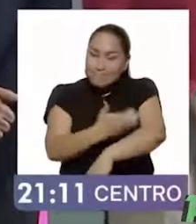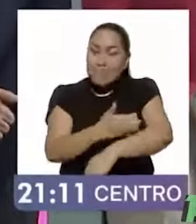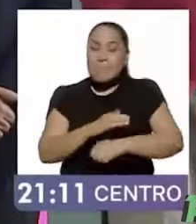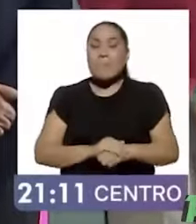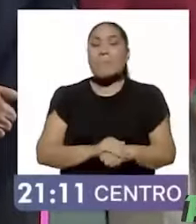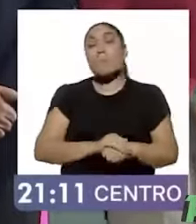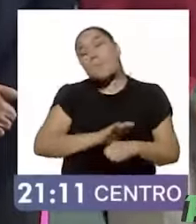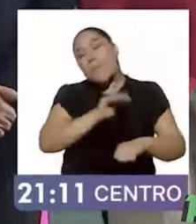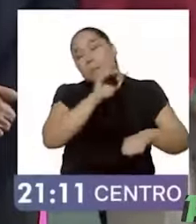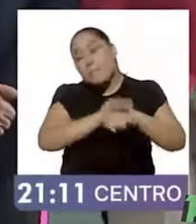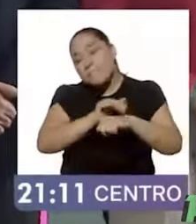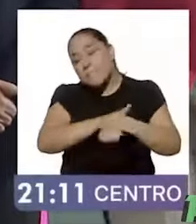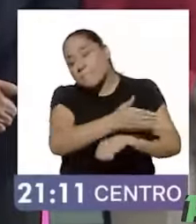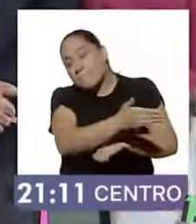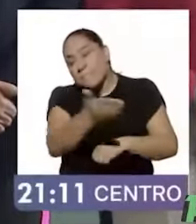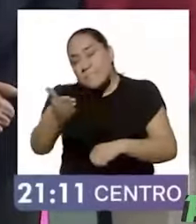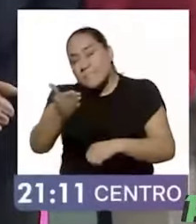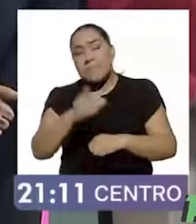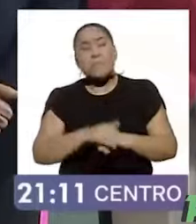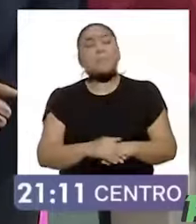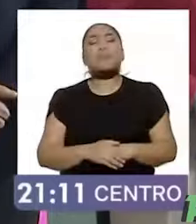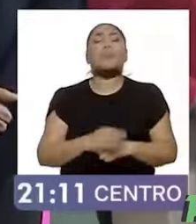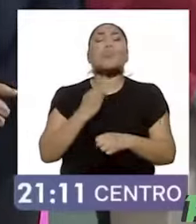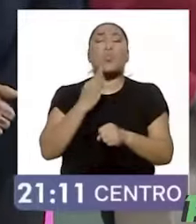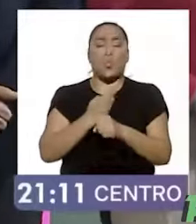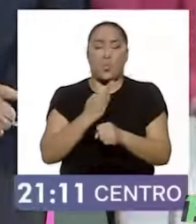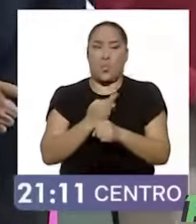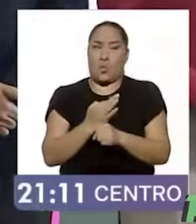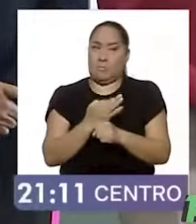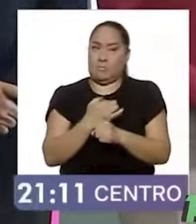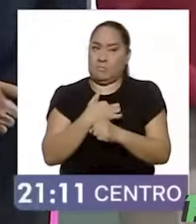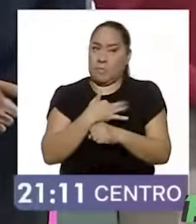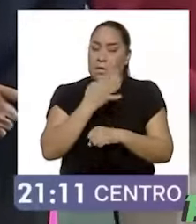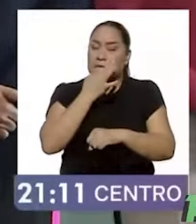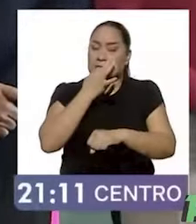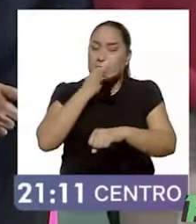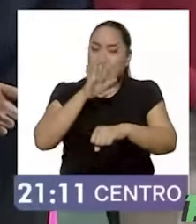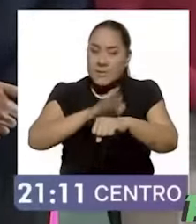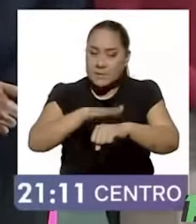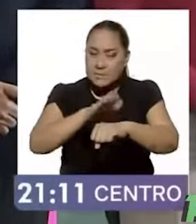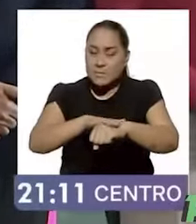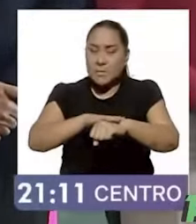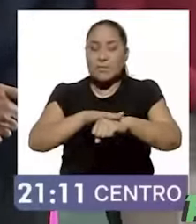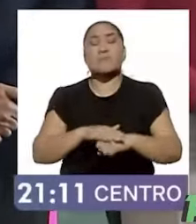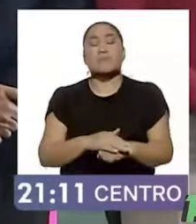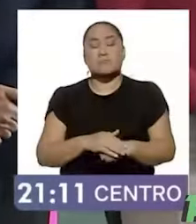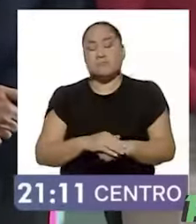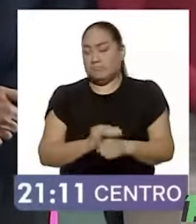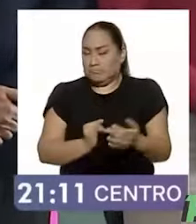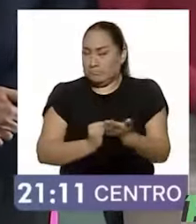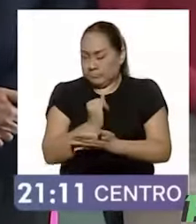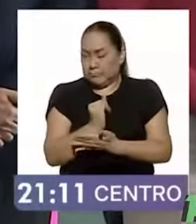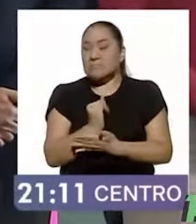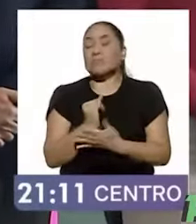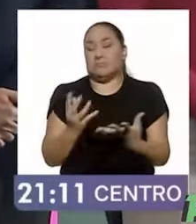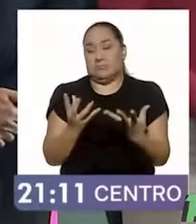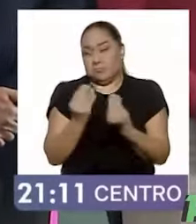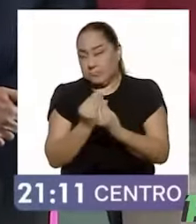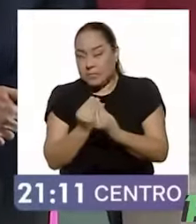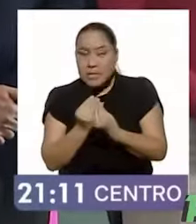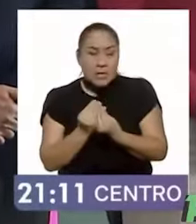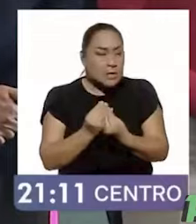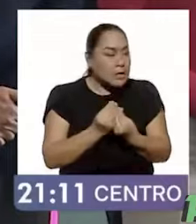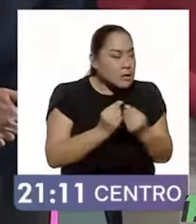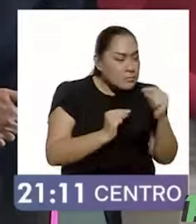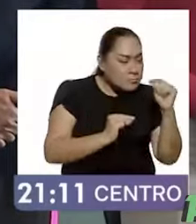amigas y amigos, nuestro llamado es bastante claro. Pero nosotros, en nuestras mediciones,